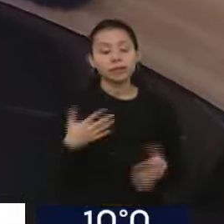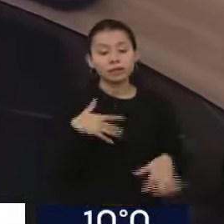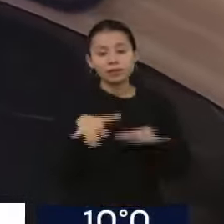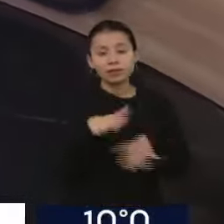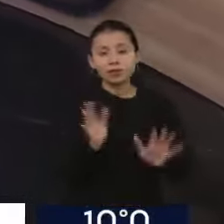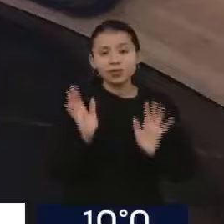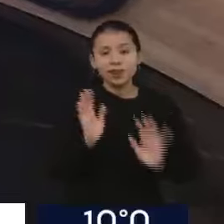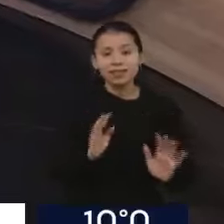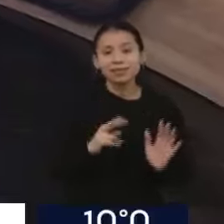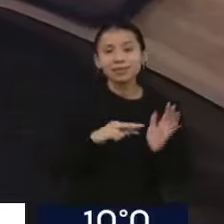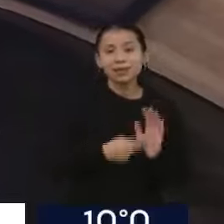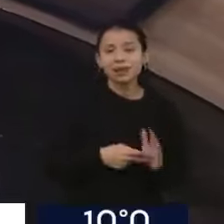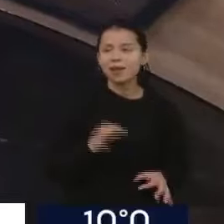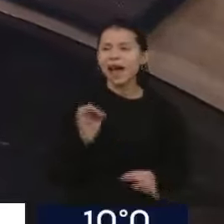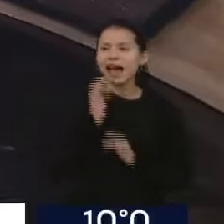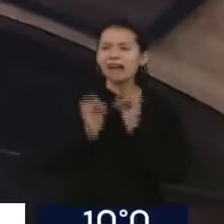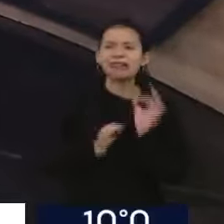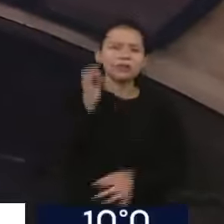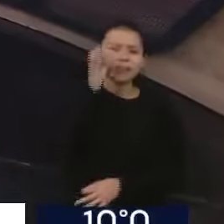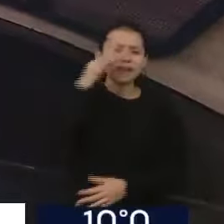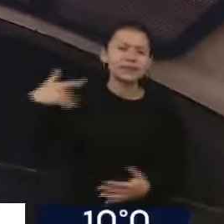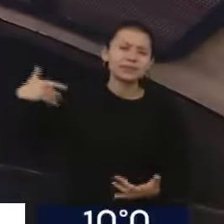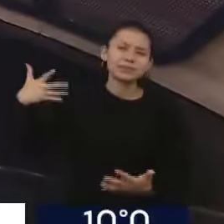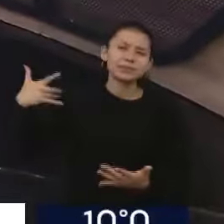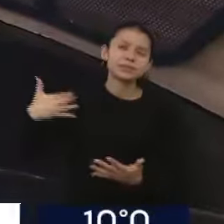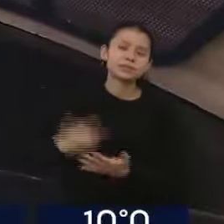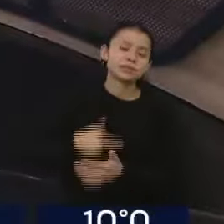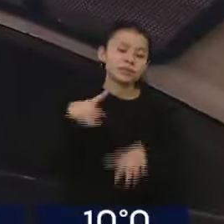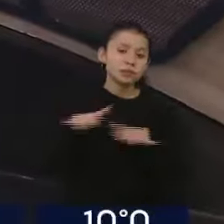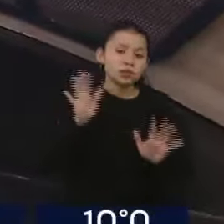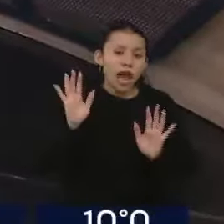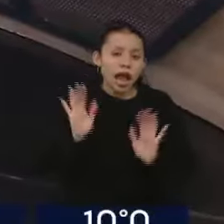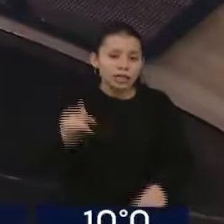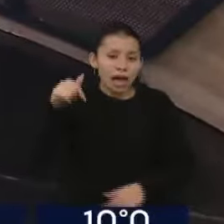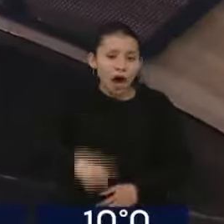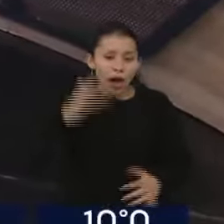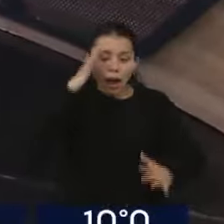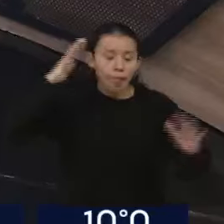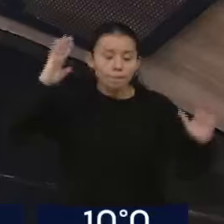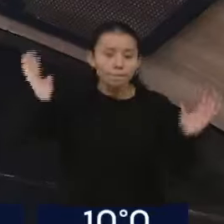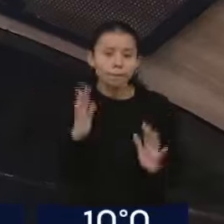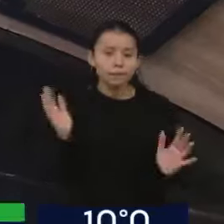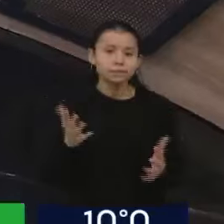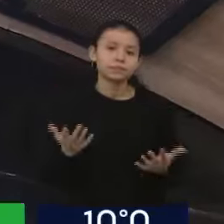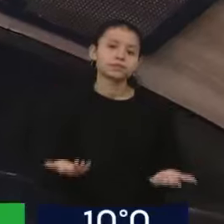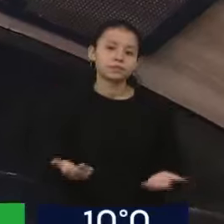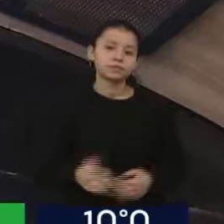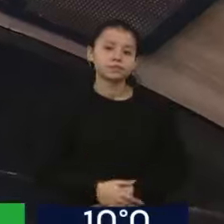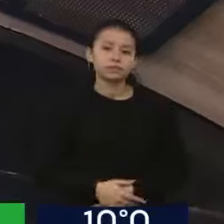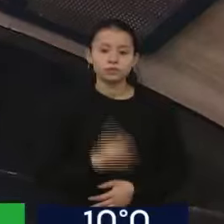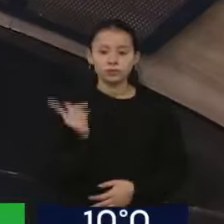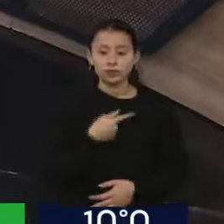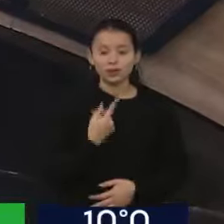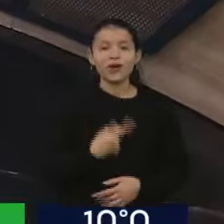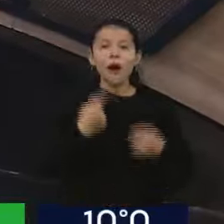confrontación en los últimos 20 años o más nos ha llevado a esta situación de colapso total, particularmente teniendo de todo recursos,